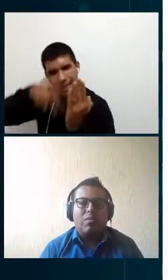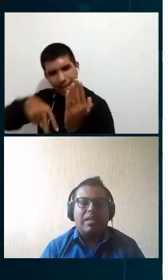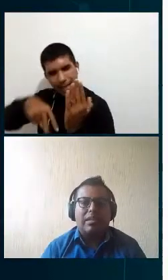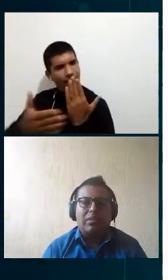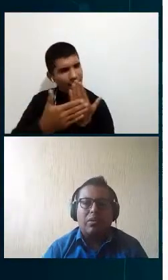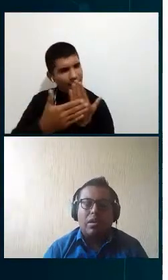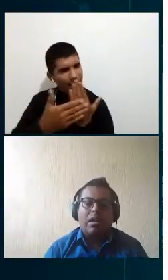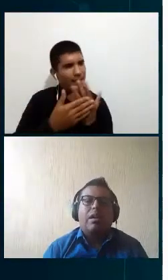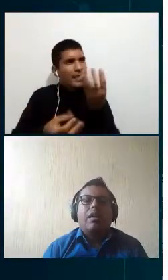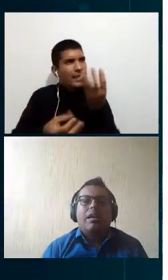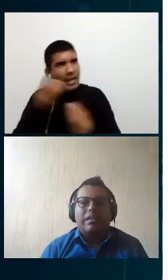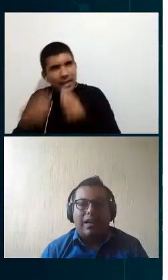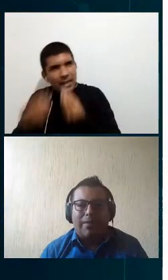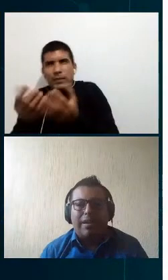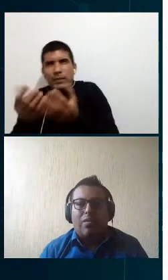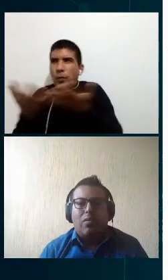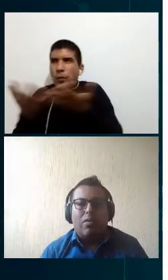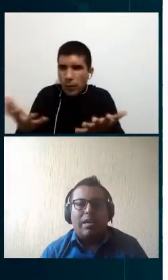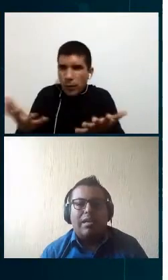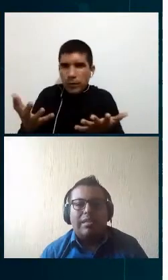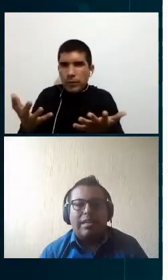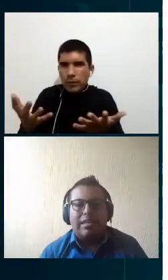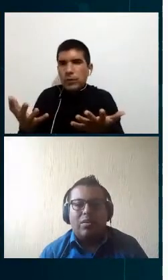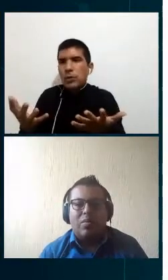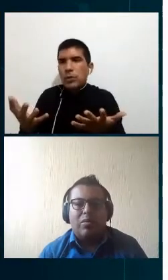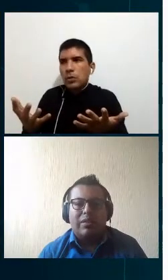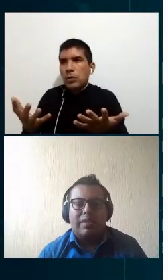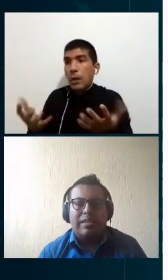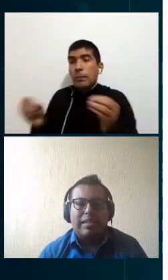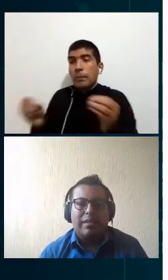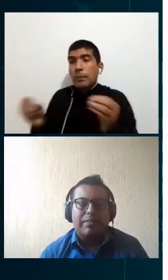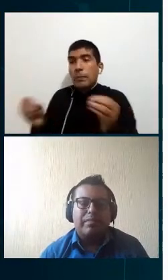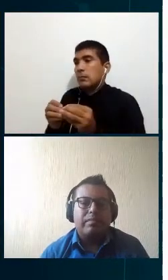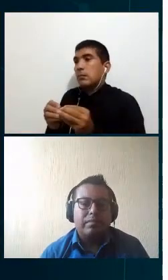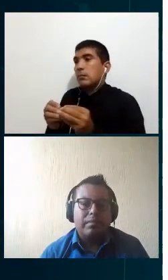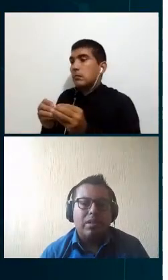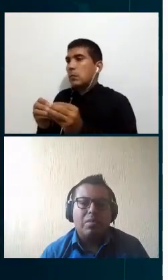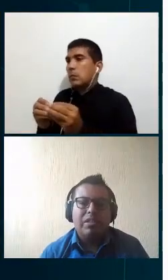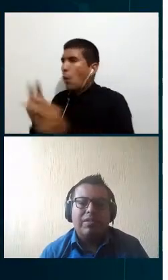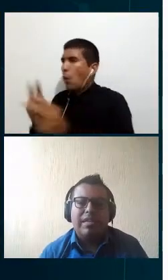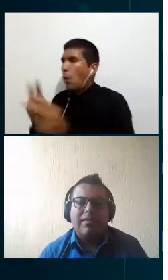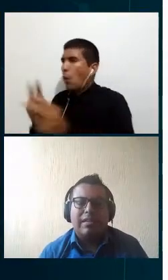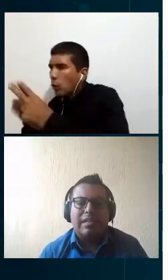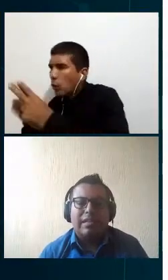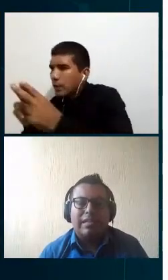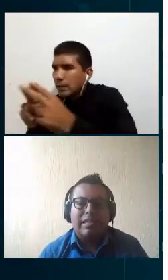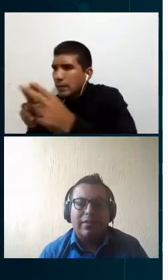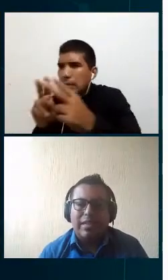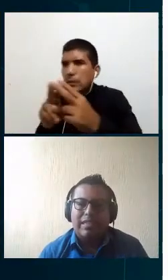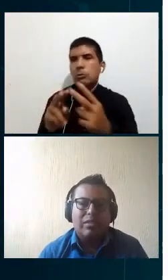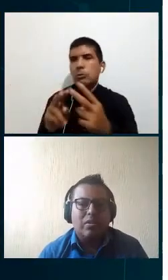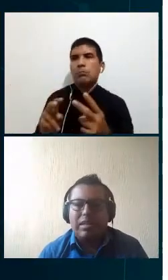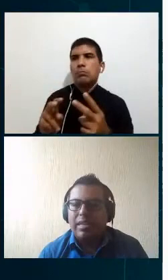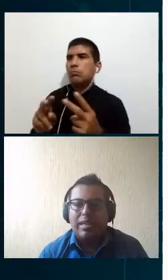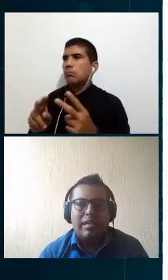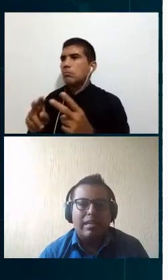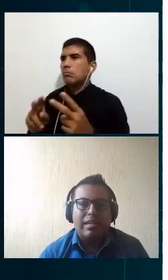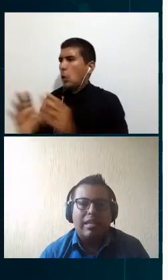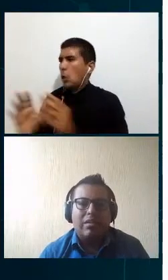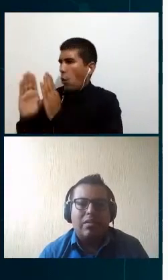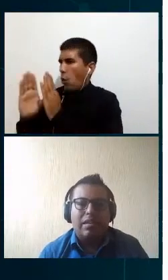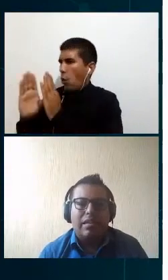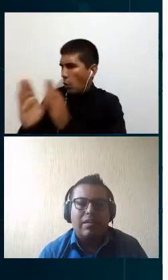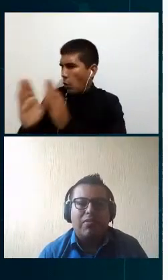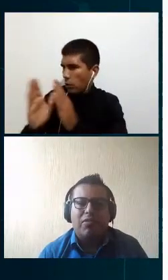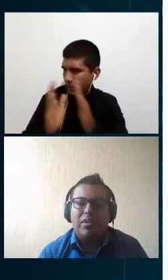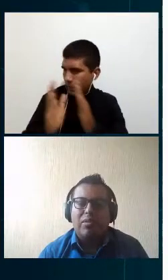toda esta documentación saber organizarse cómo se va a hacer cómo se van a levantar las interfaces coordinar